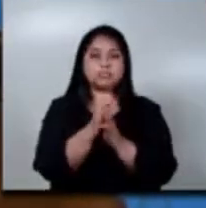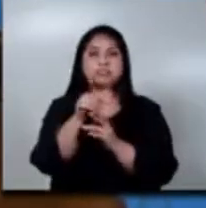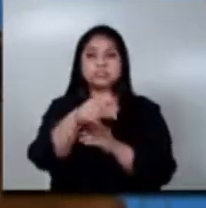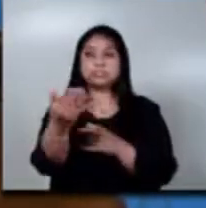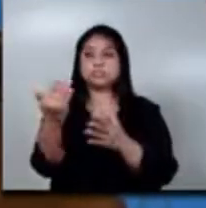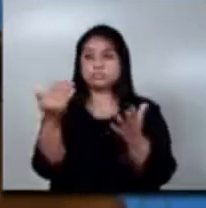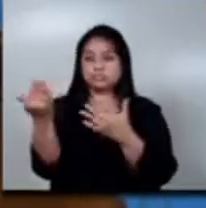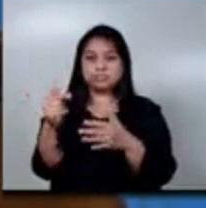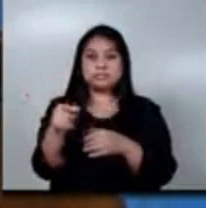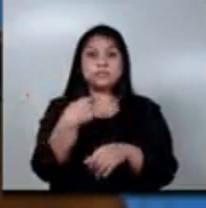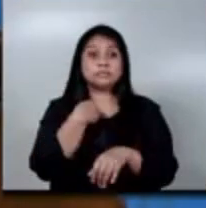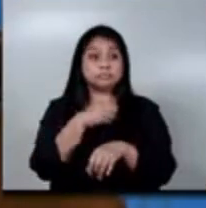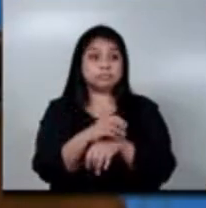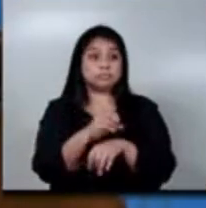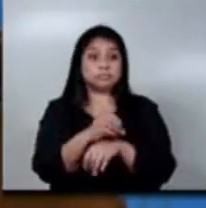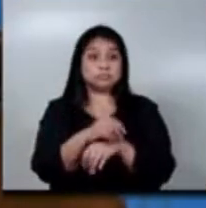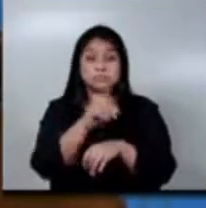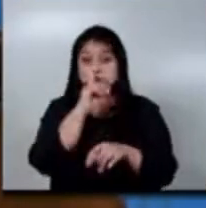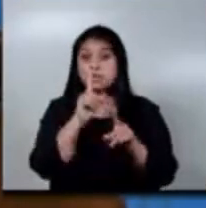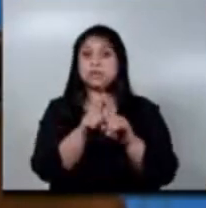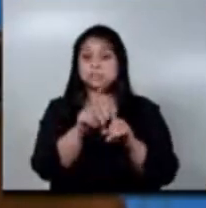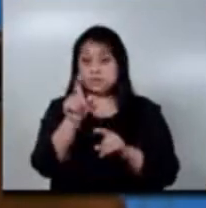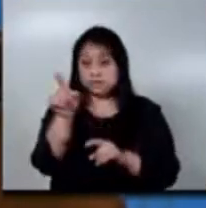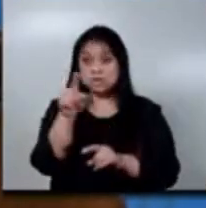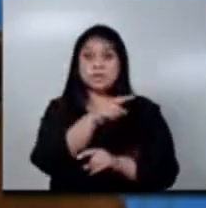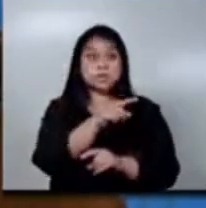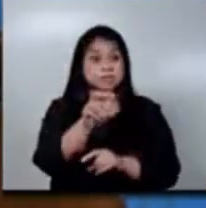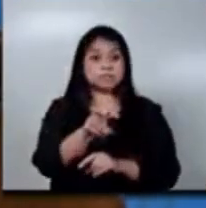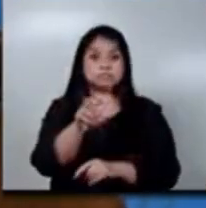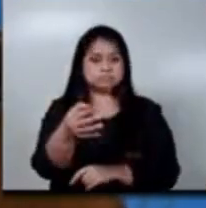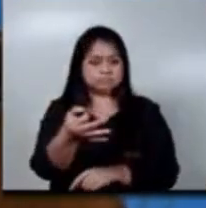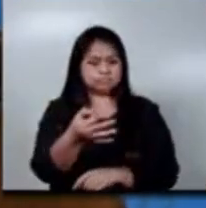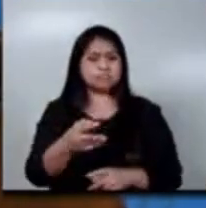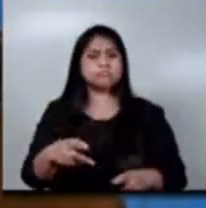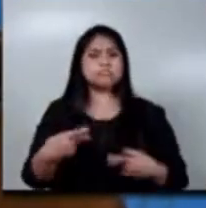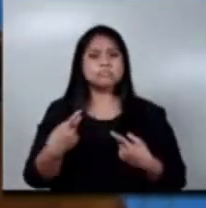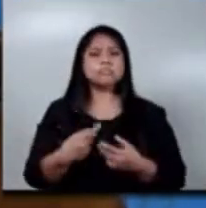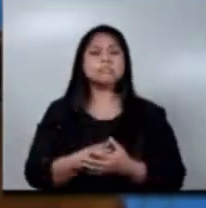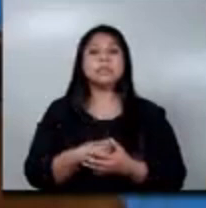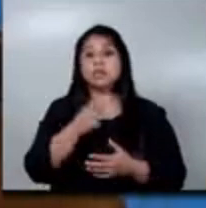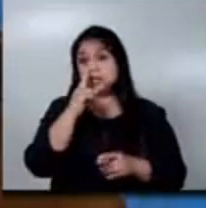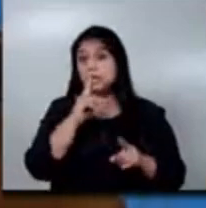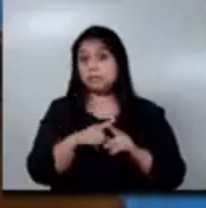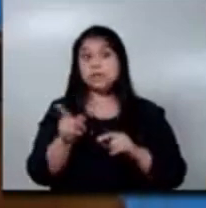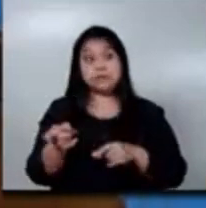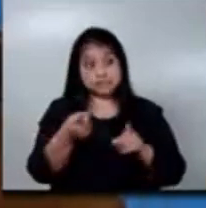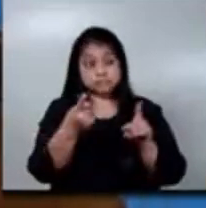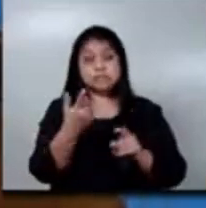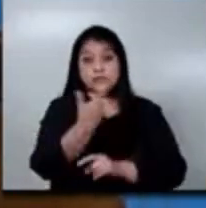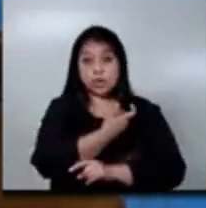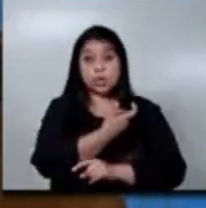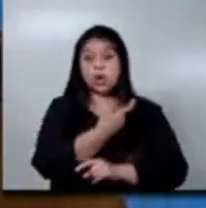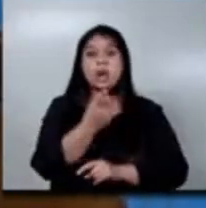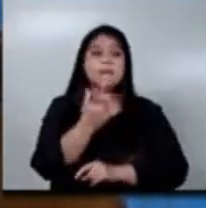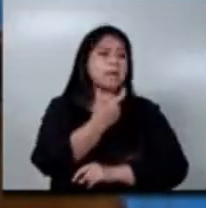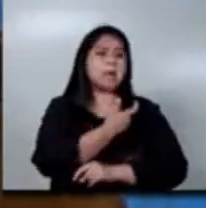hagan conciencia de que también ellos merecen tener una calidad de vida y que si los lleven a vacunar, que la vacuna